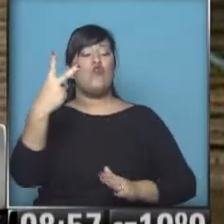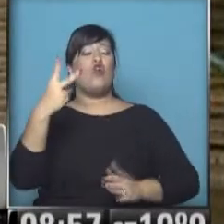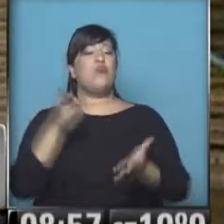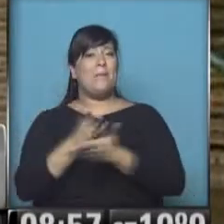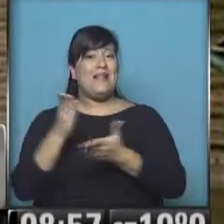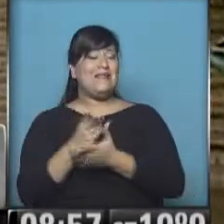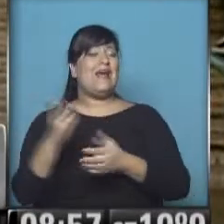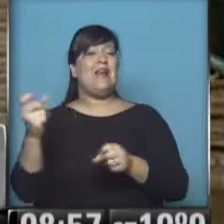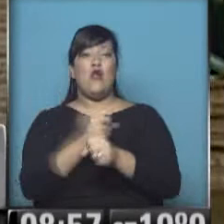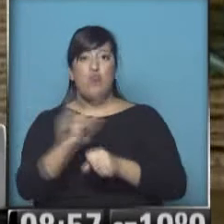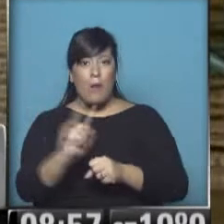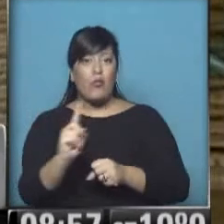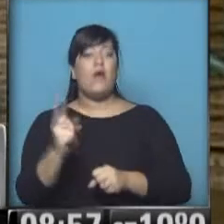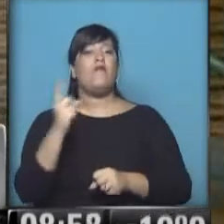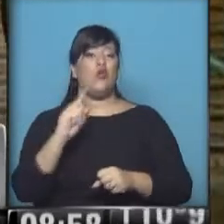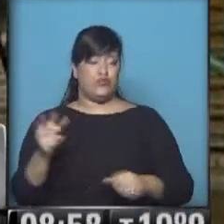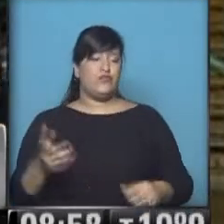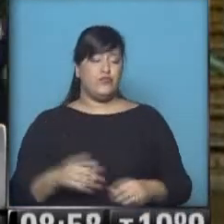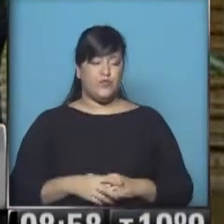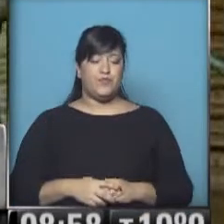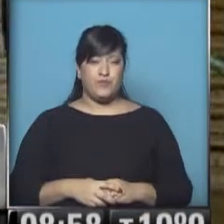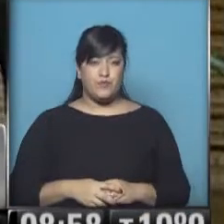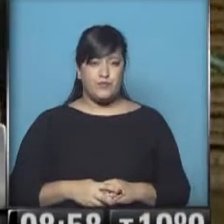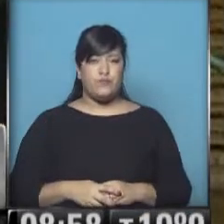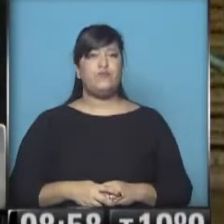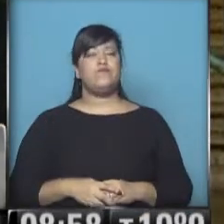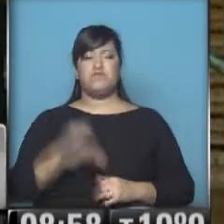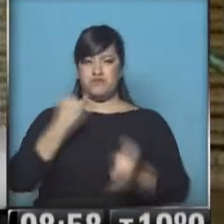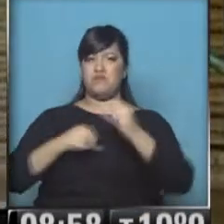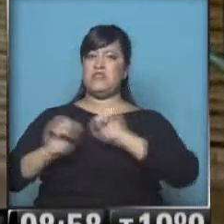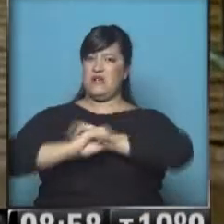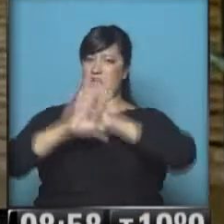alumnos sin perder la regularidad. Laura Claricio, muchas gracias.